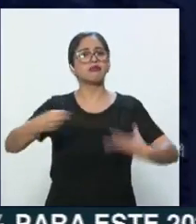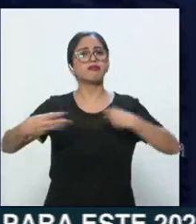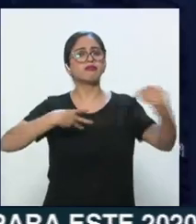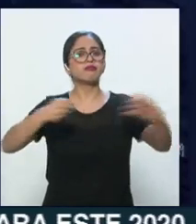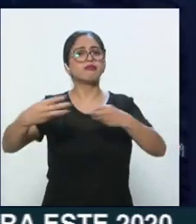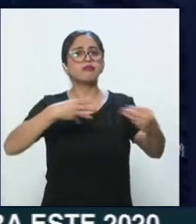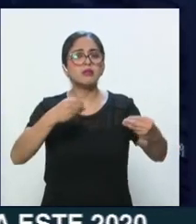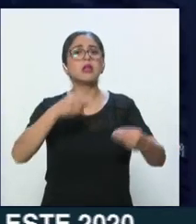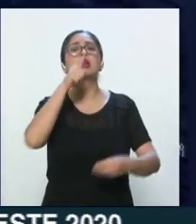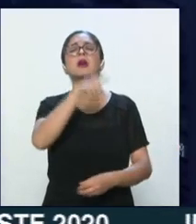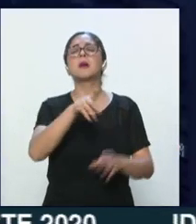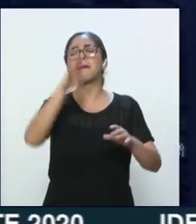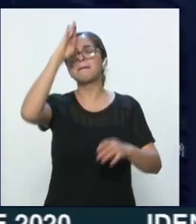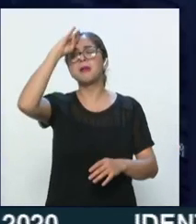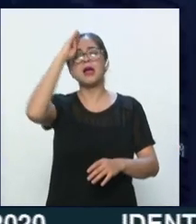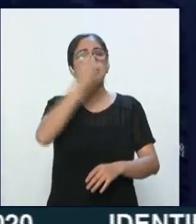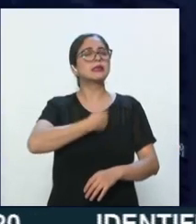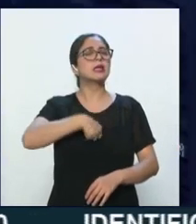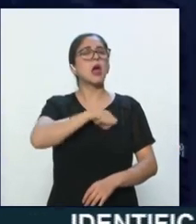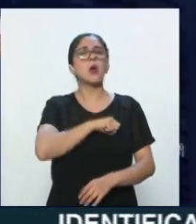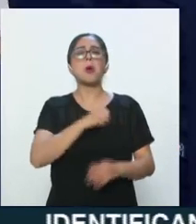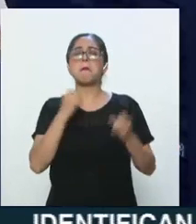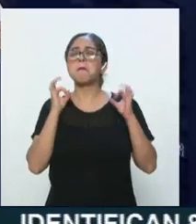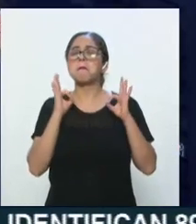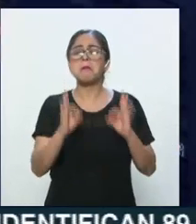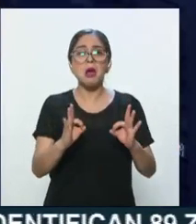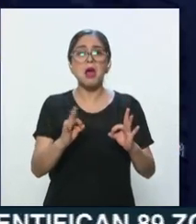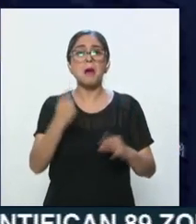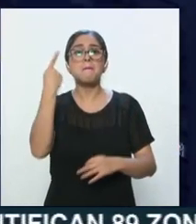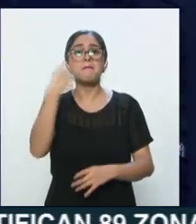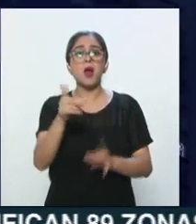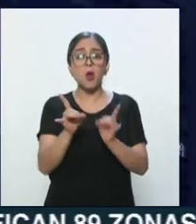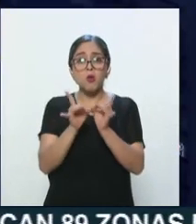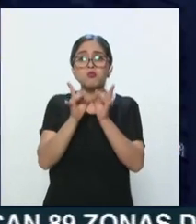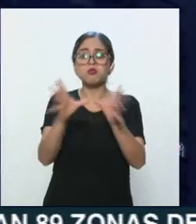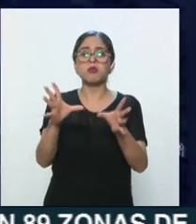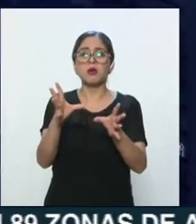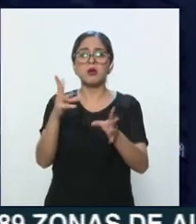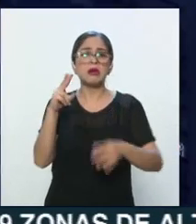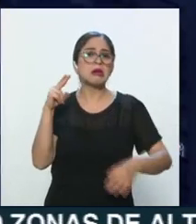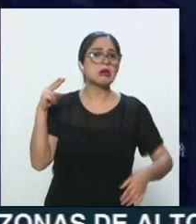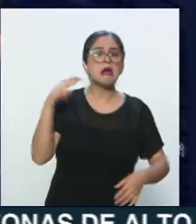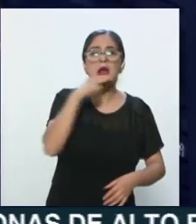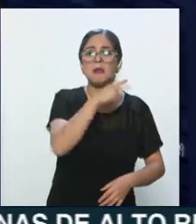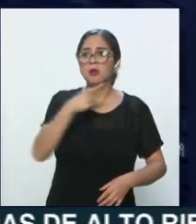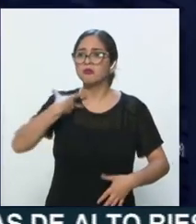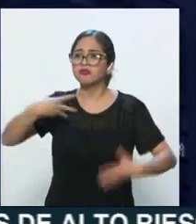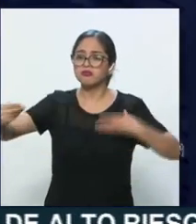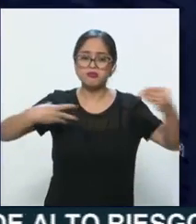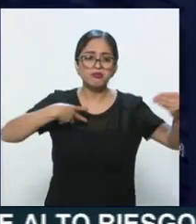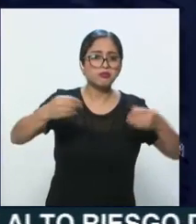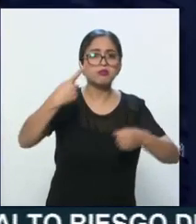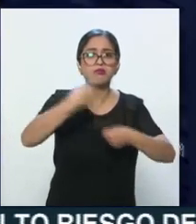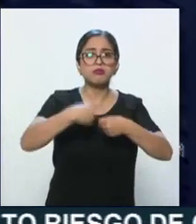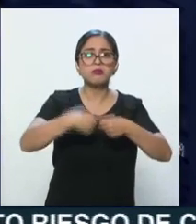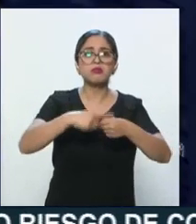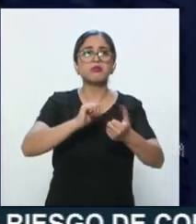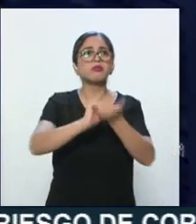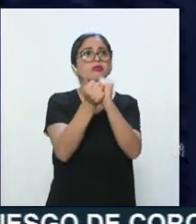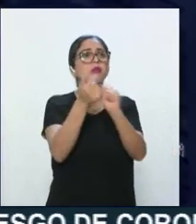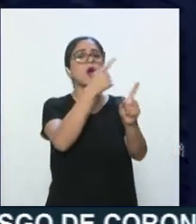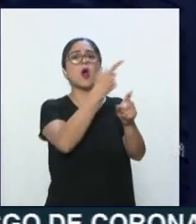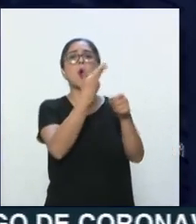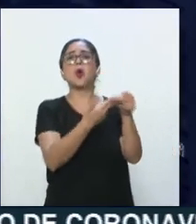sanitario, por muy sólido que sea, puede colapsar cuando se multiplican exponencialmente las personas que necesitan atención médica u